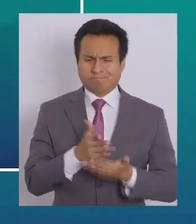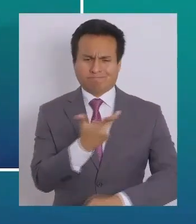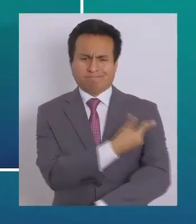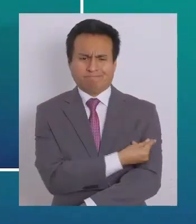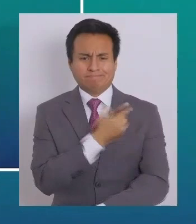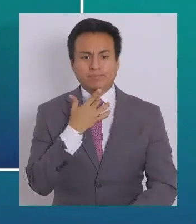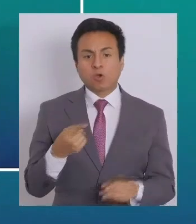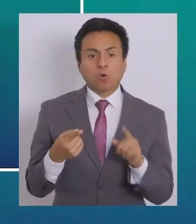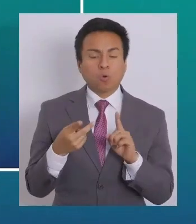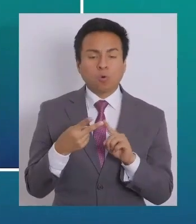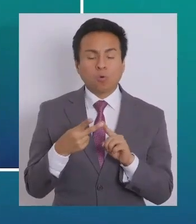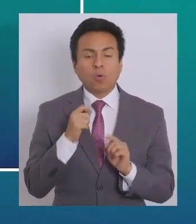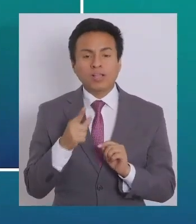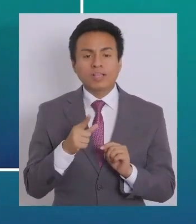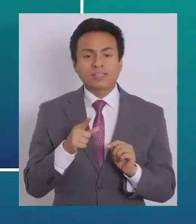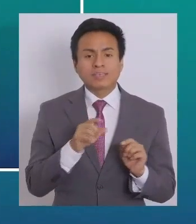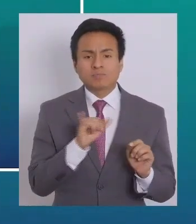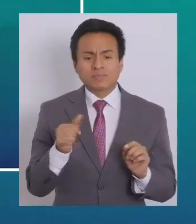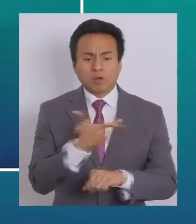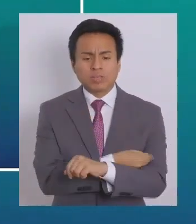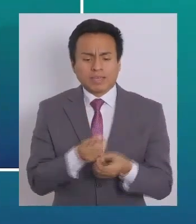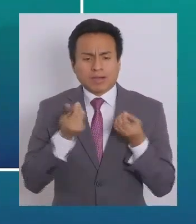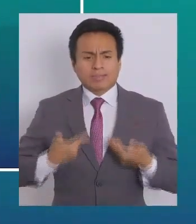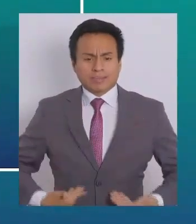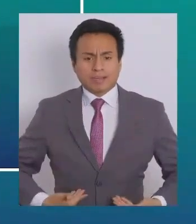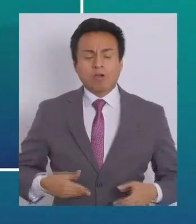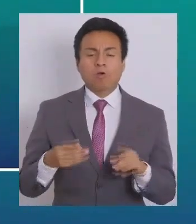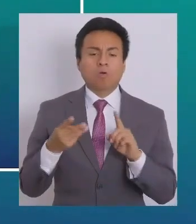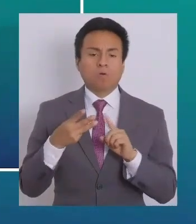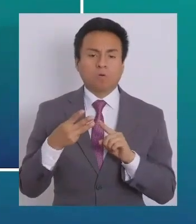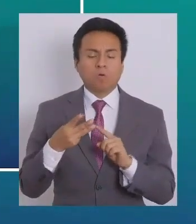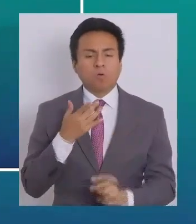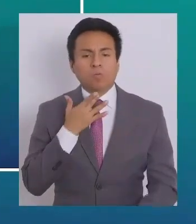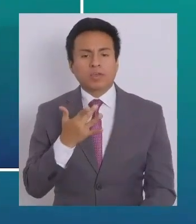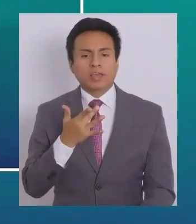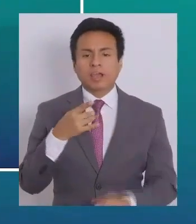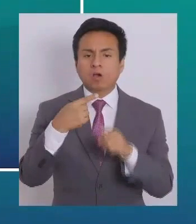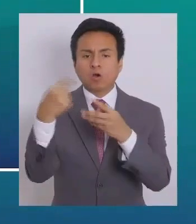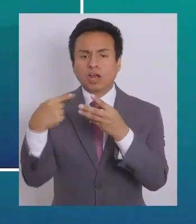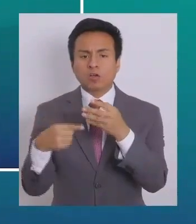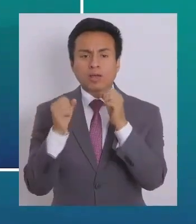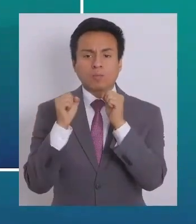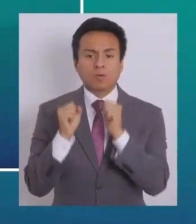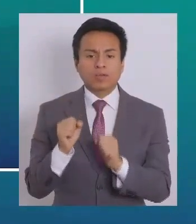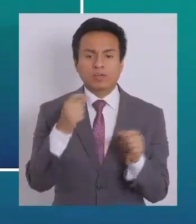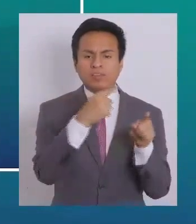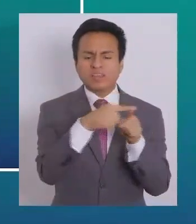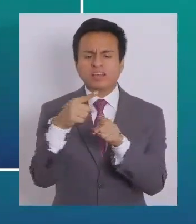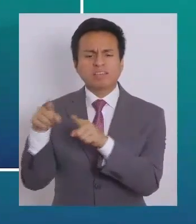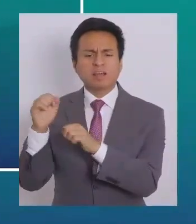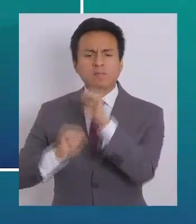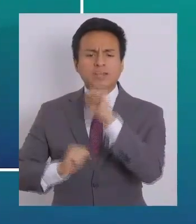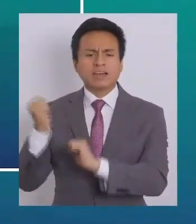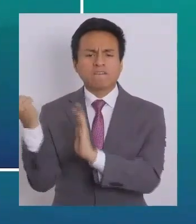O cuáles son los potenciales efectos secundarios. O por qué otras cosas podría, la diferencia entre una y